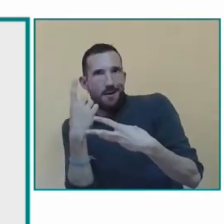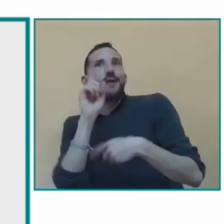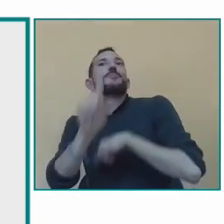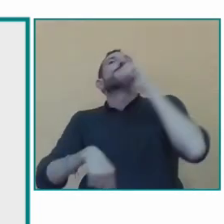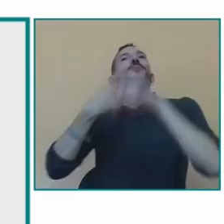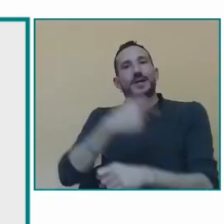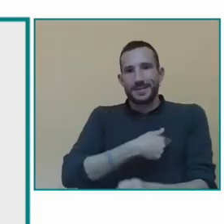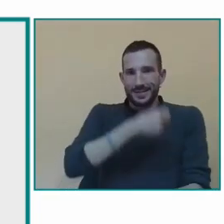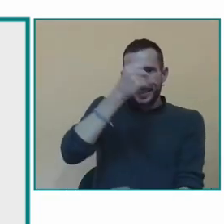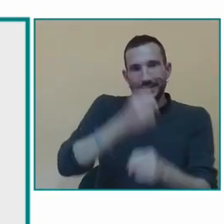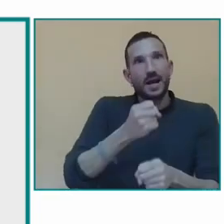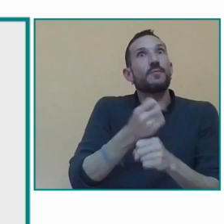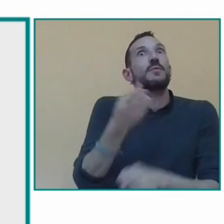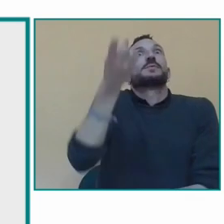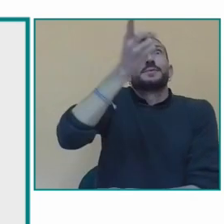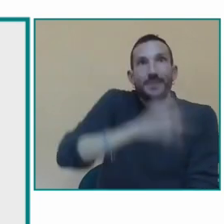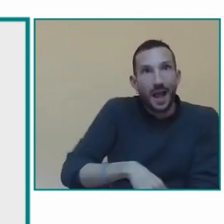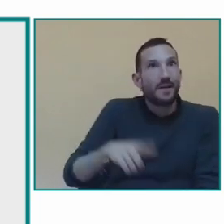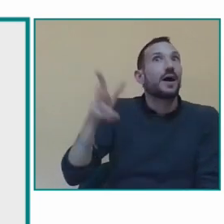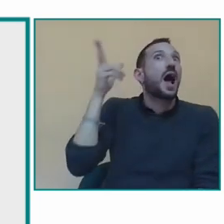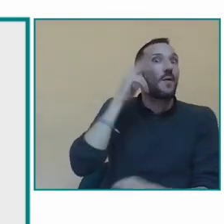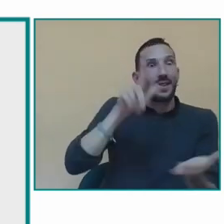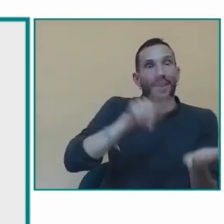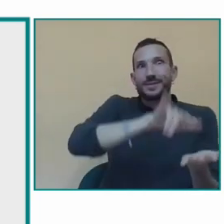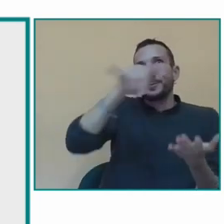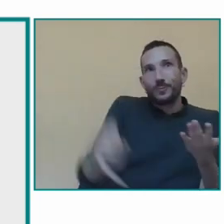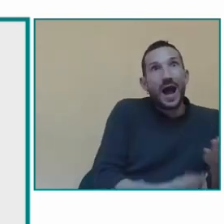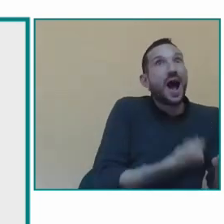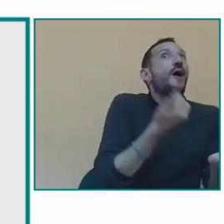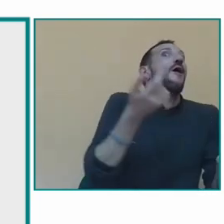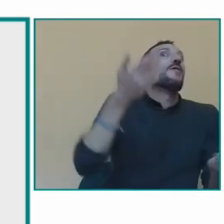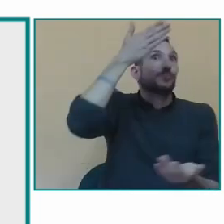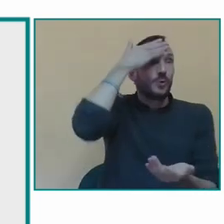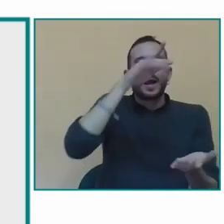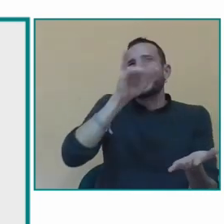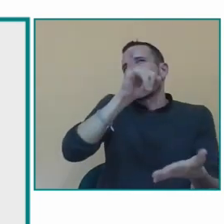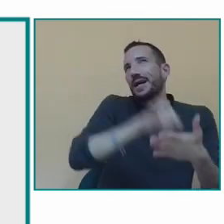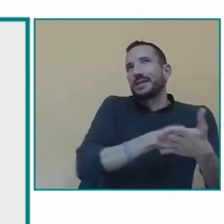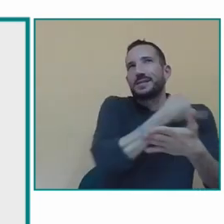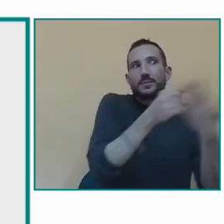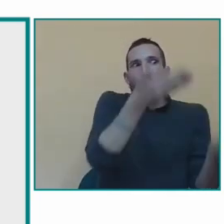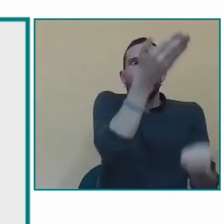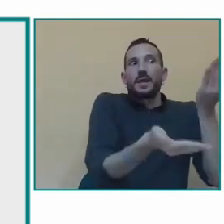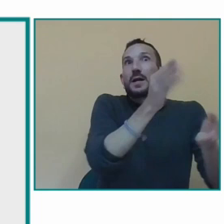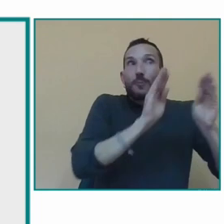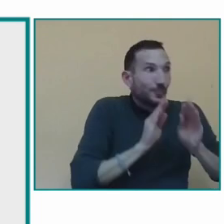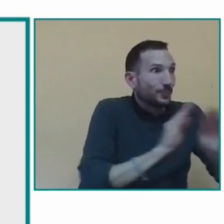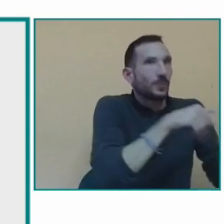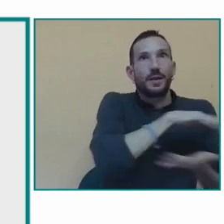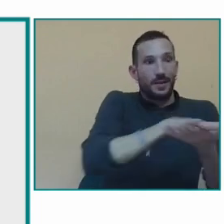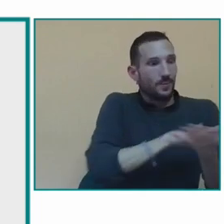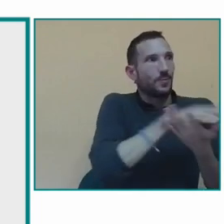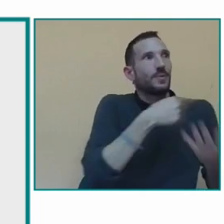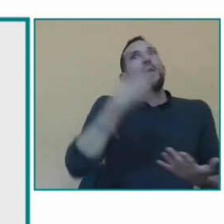evaluando para poder ajustar mucho más la respuesta educativa y trabajar directamente en esos aspectos en los que tienen más dificultades